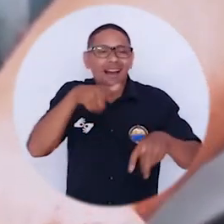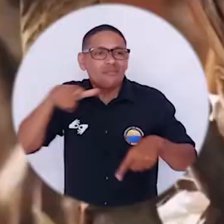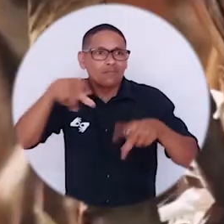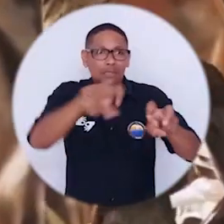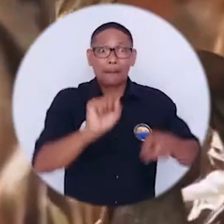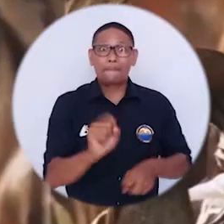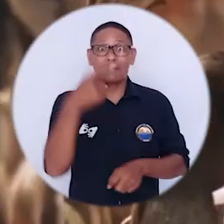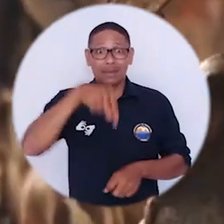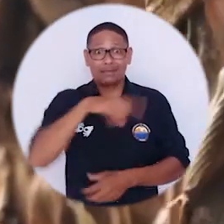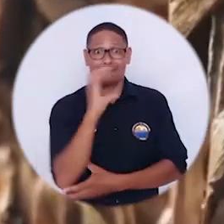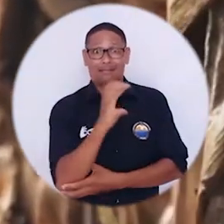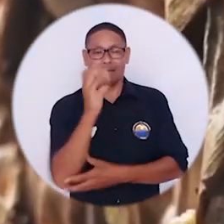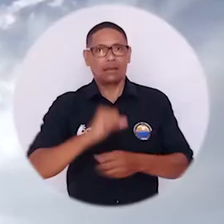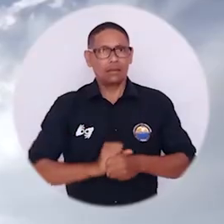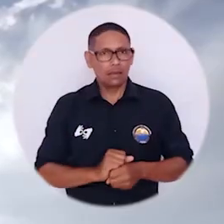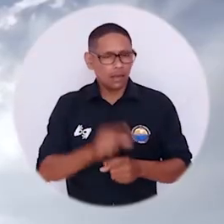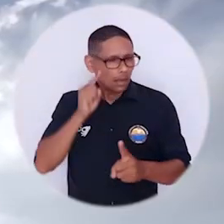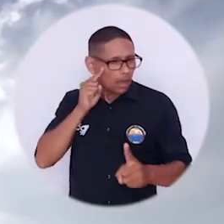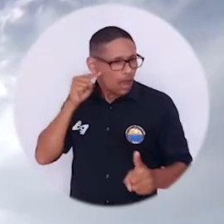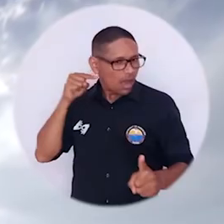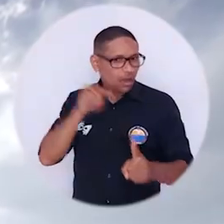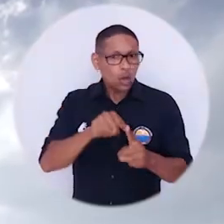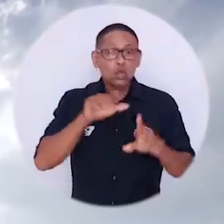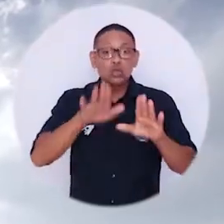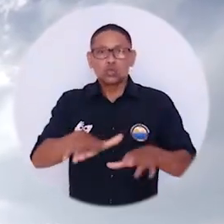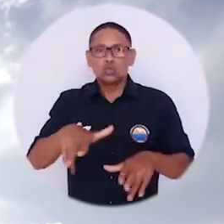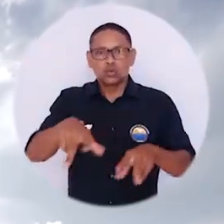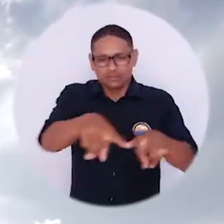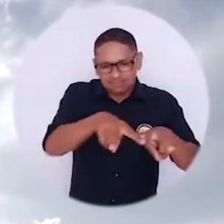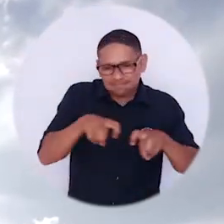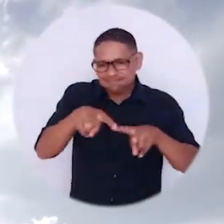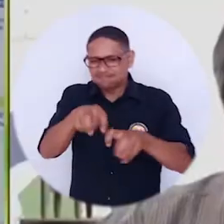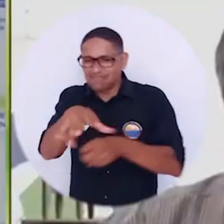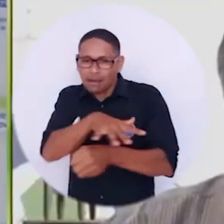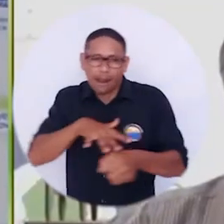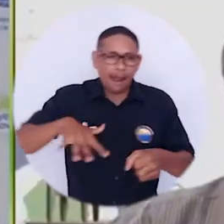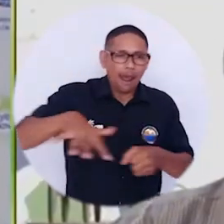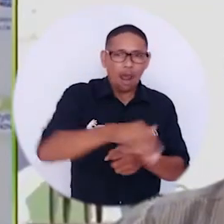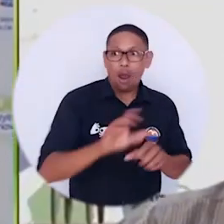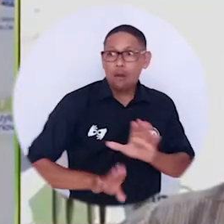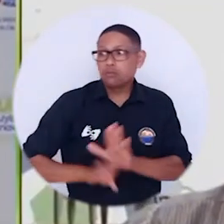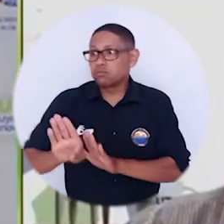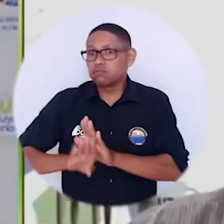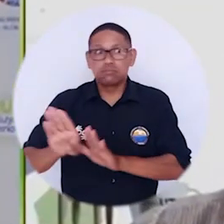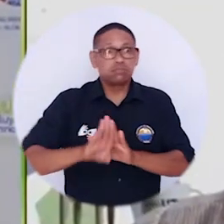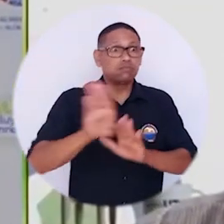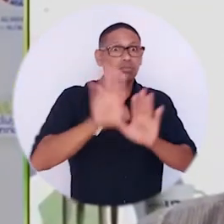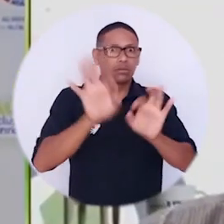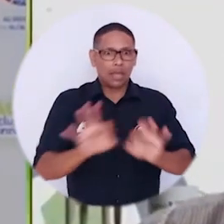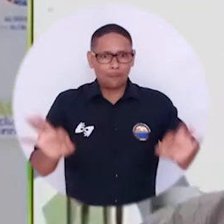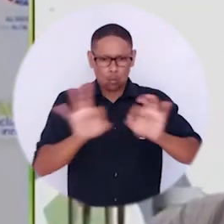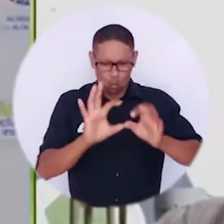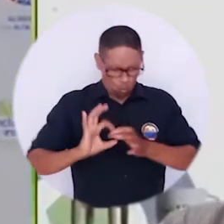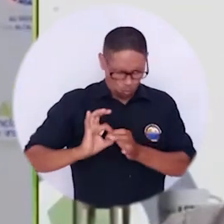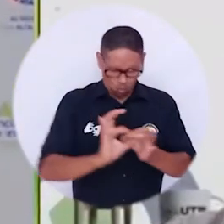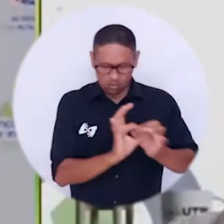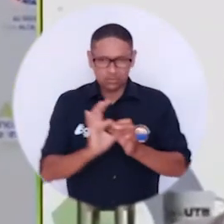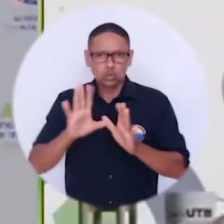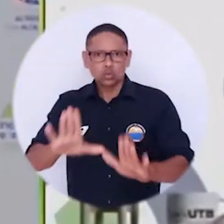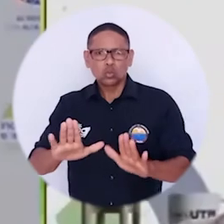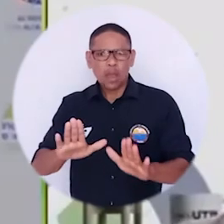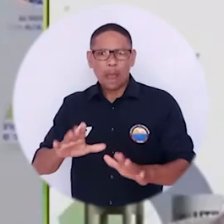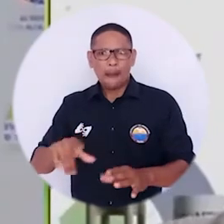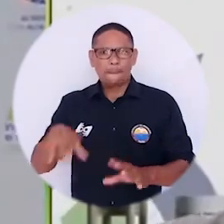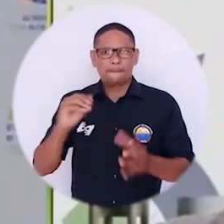Colombia, que es un maestro pensado precisamente para generar desarrollo rural desde las regiones. Es el momento de avanzar juntos hacia un país más